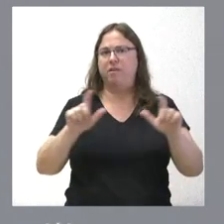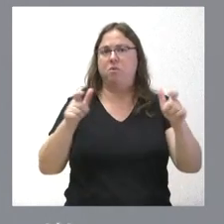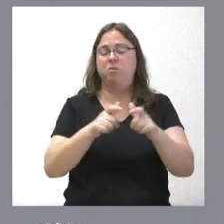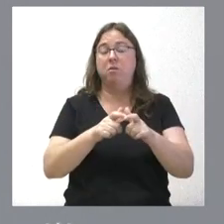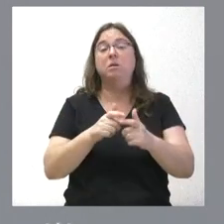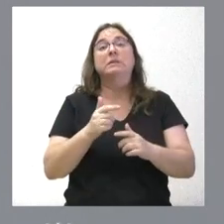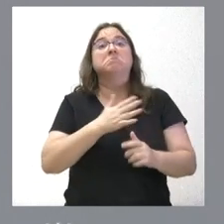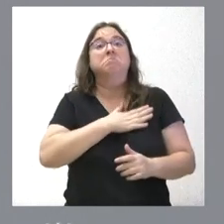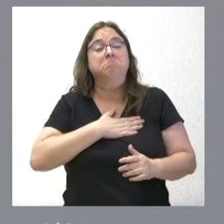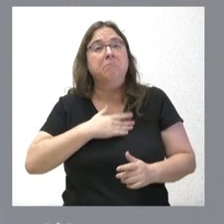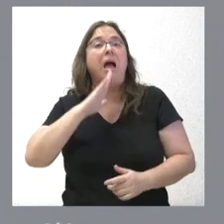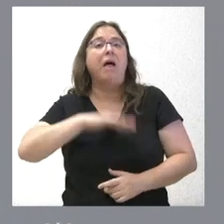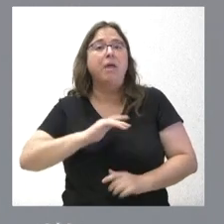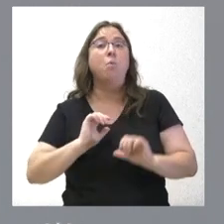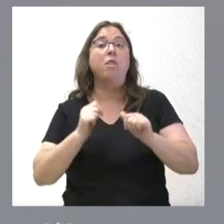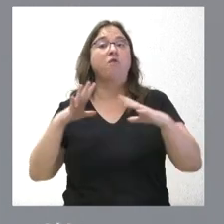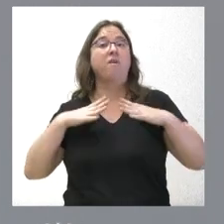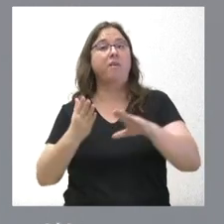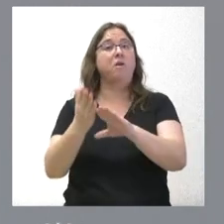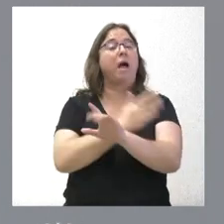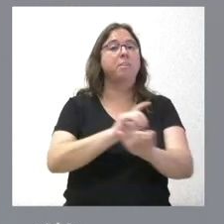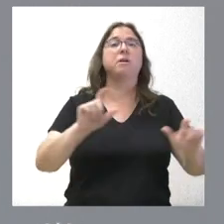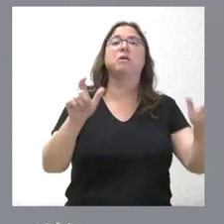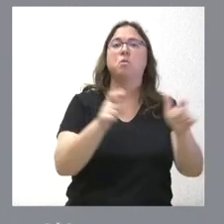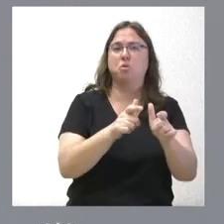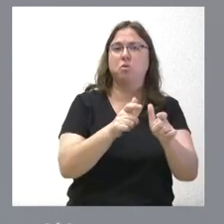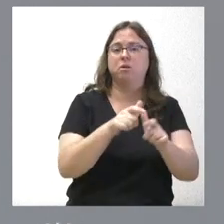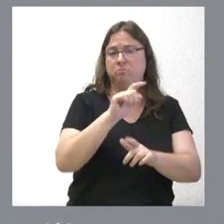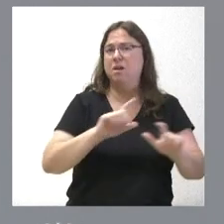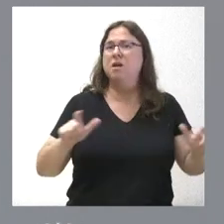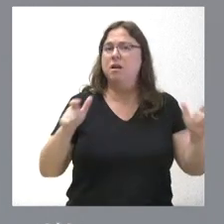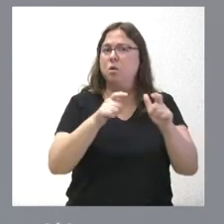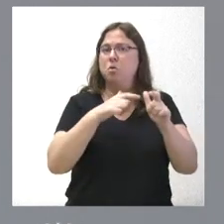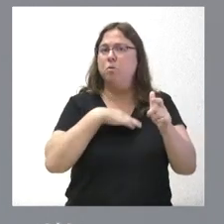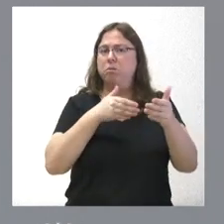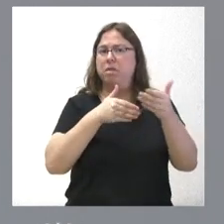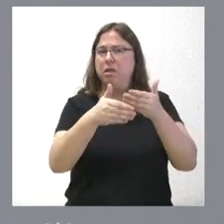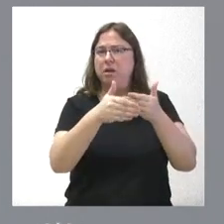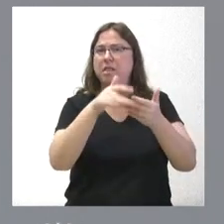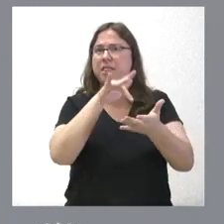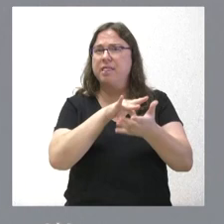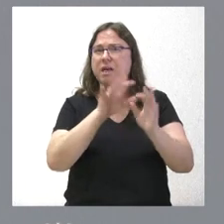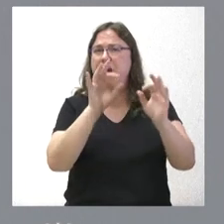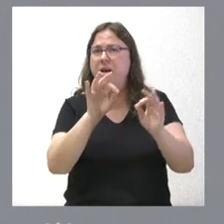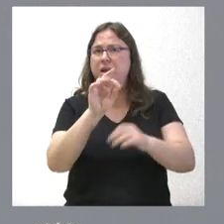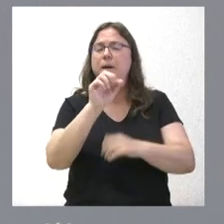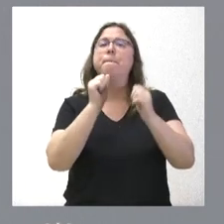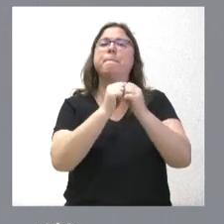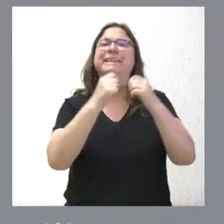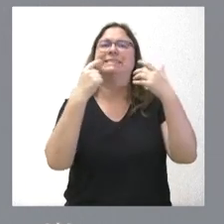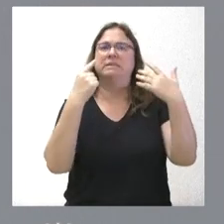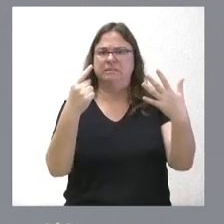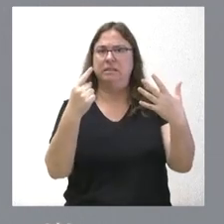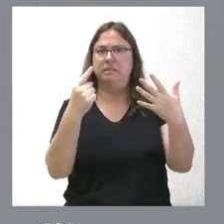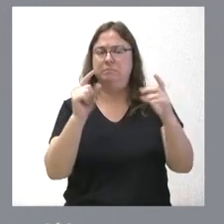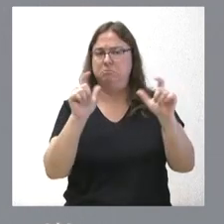iniciar el pedido vacacional. Esta reunión seguramente tenga lugar ese día 26. Y